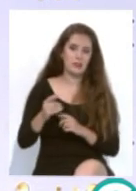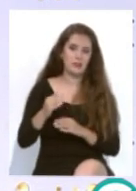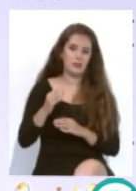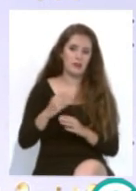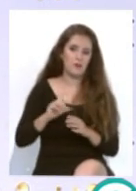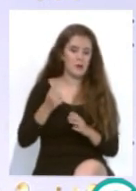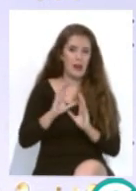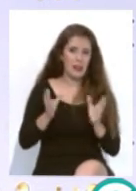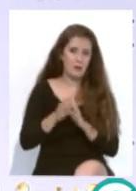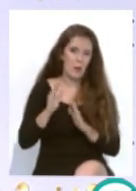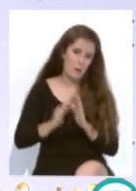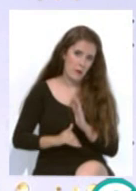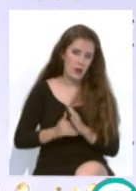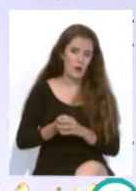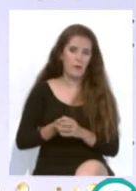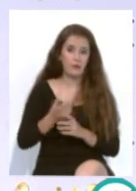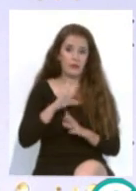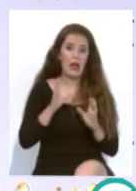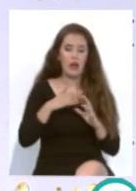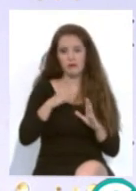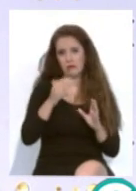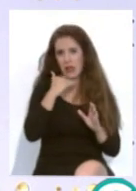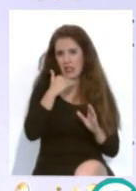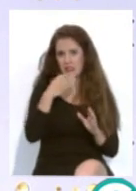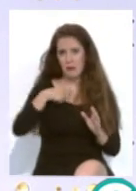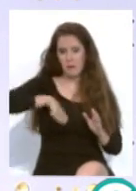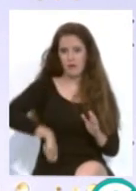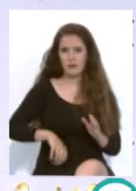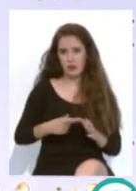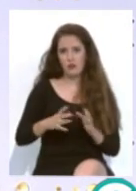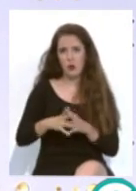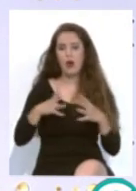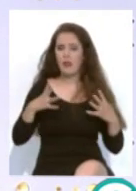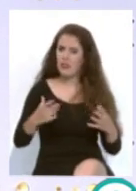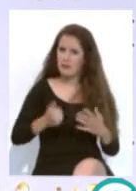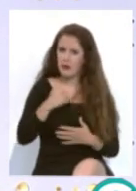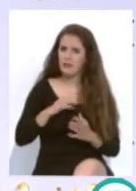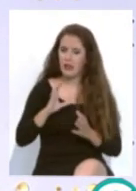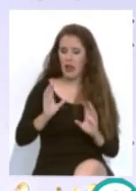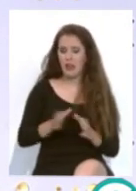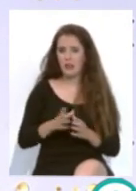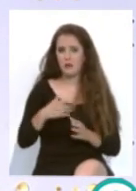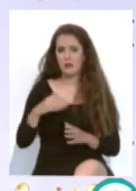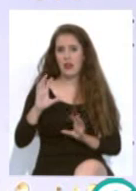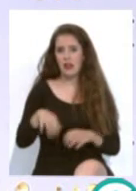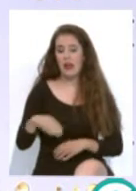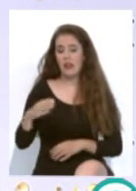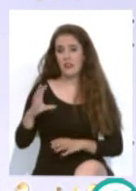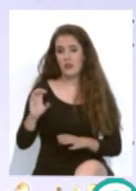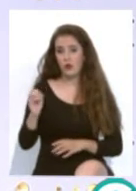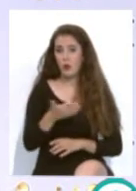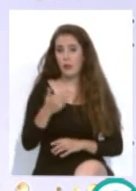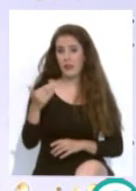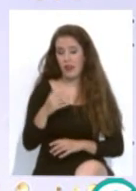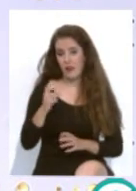ya en una categoría casi semiprofesional y yo creo que eso pues engrandece todavía más al equipo y al Cádiz Club de Fútbol que no termina